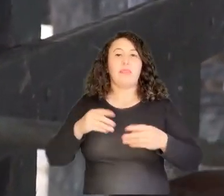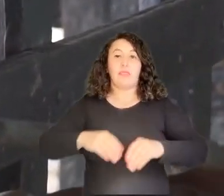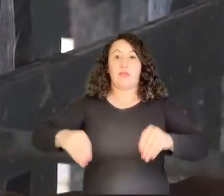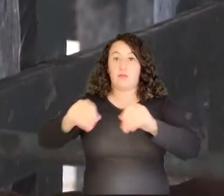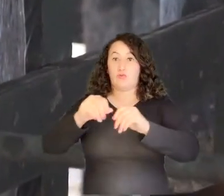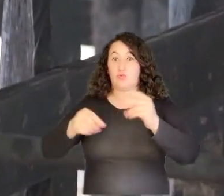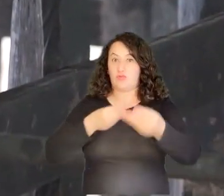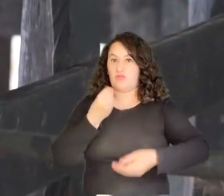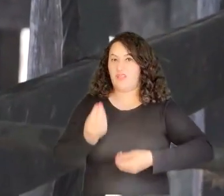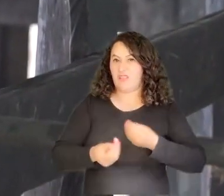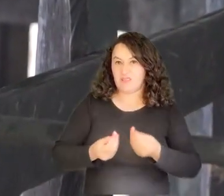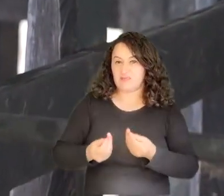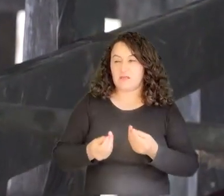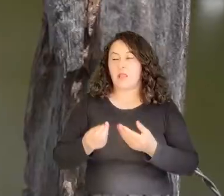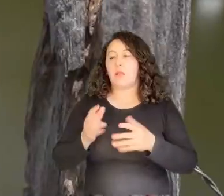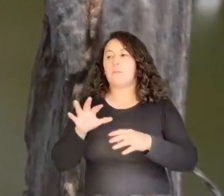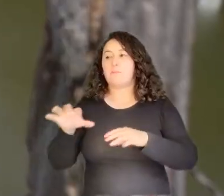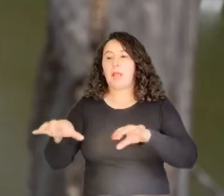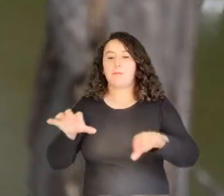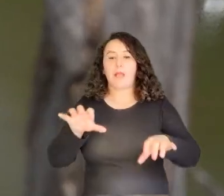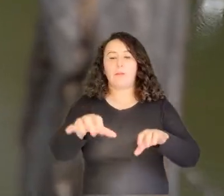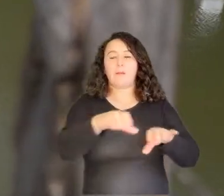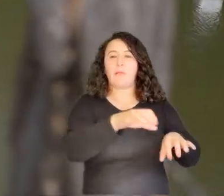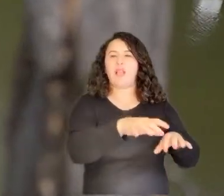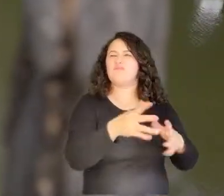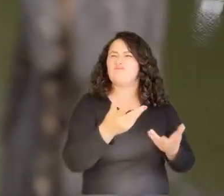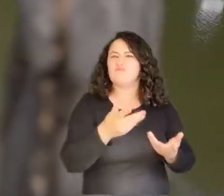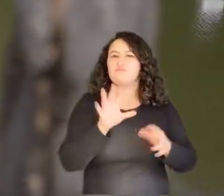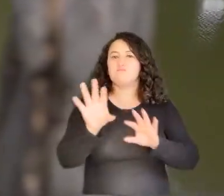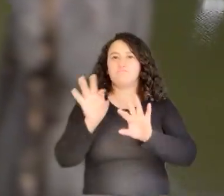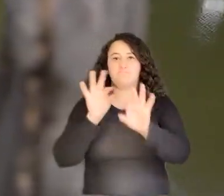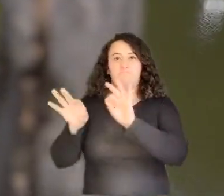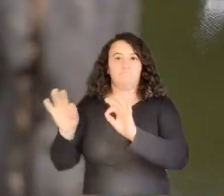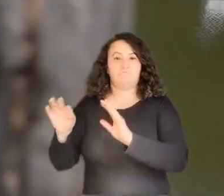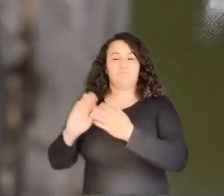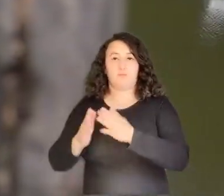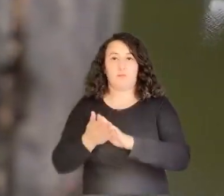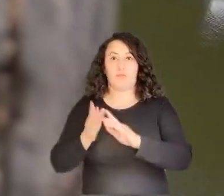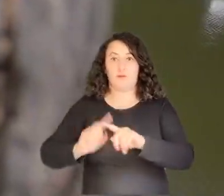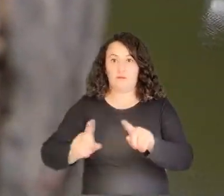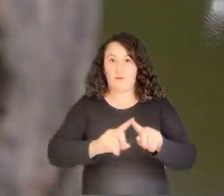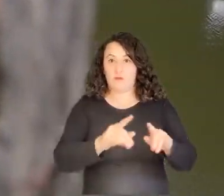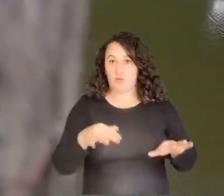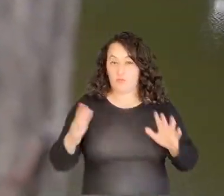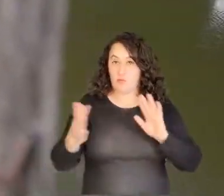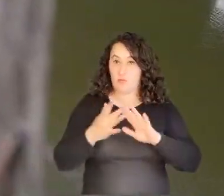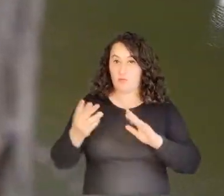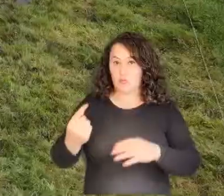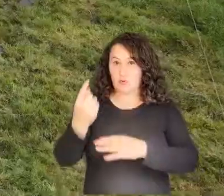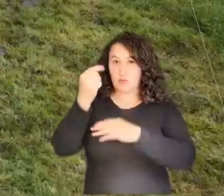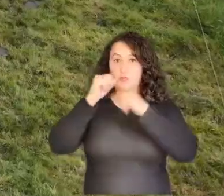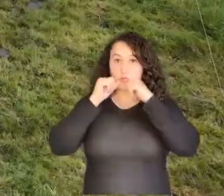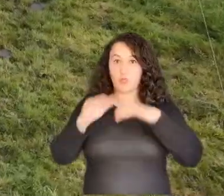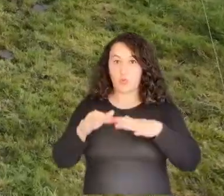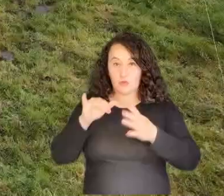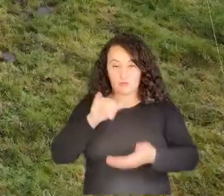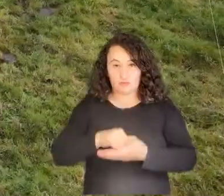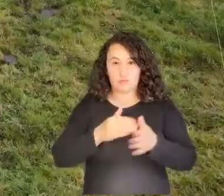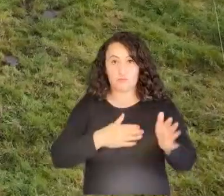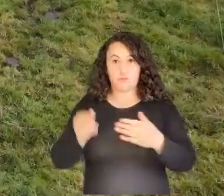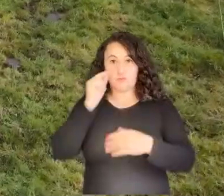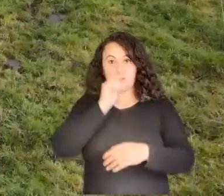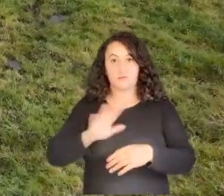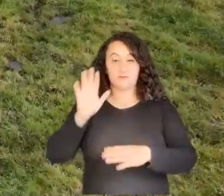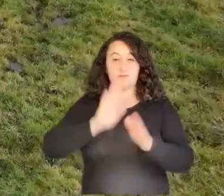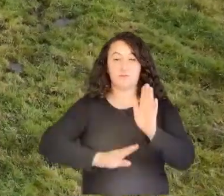y cada una de nuestras seccionales es escoger esas comunidades de acuerdo a la política pública que tenemos con el Plan Nacional de